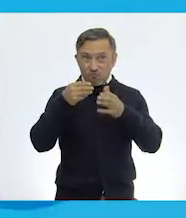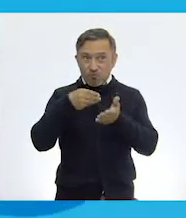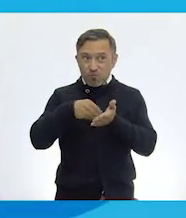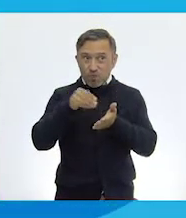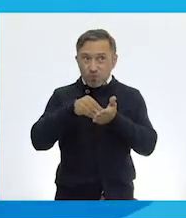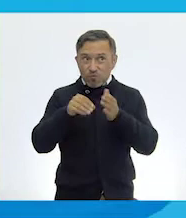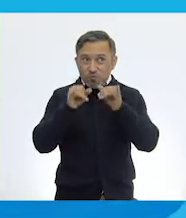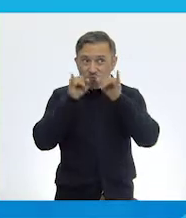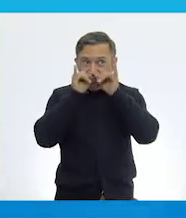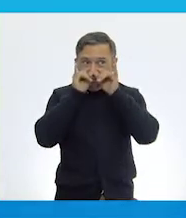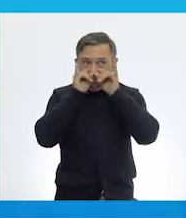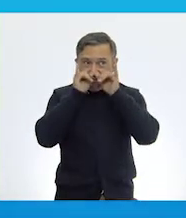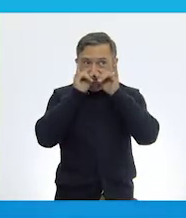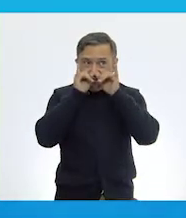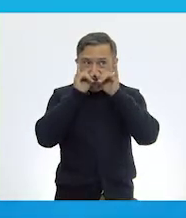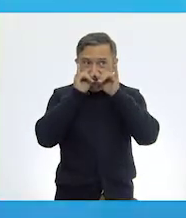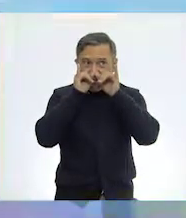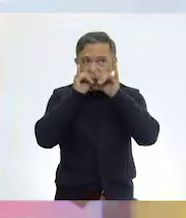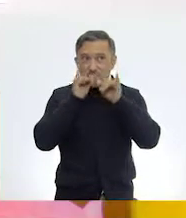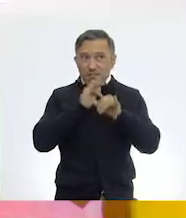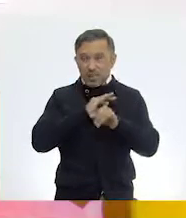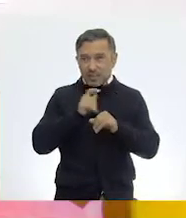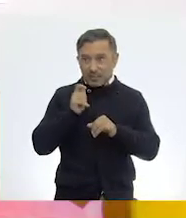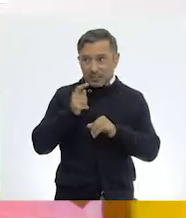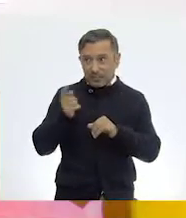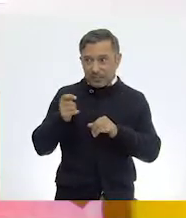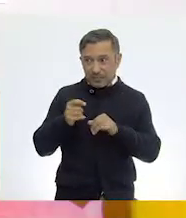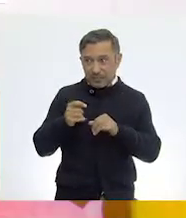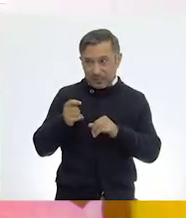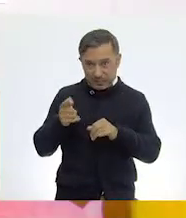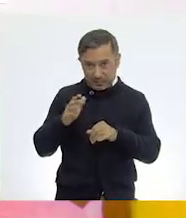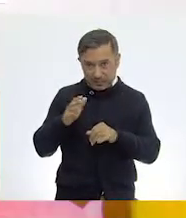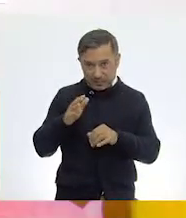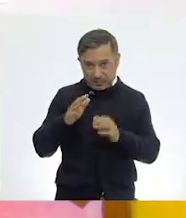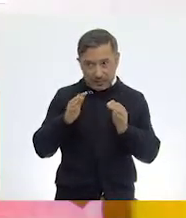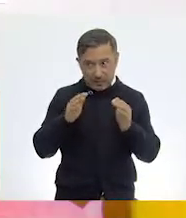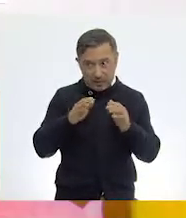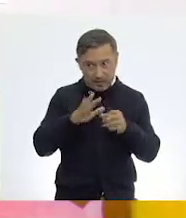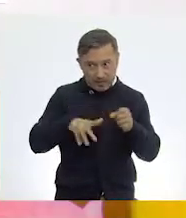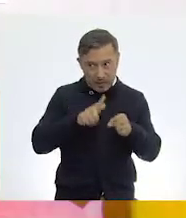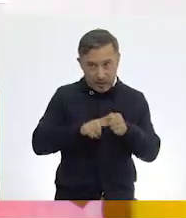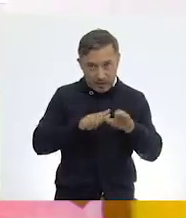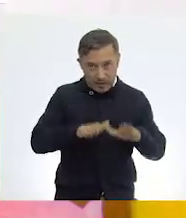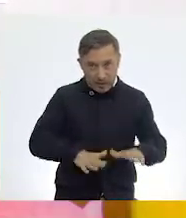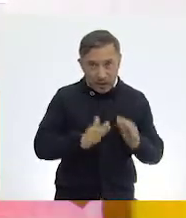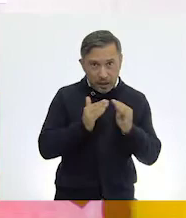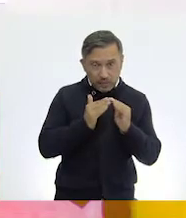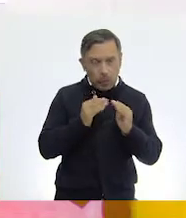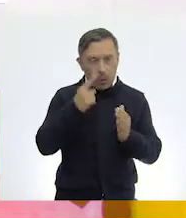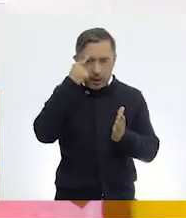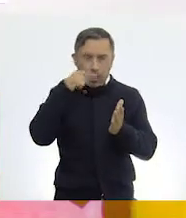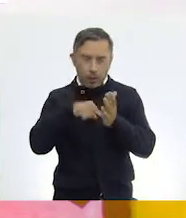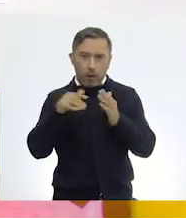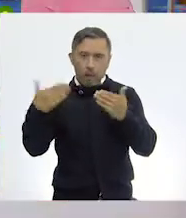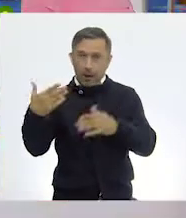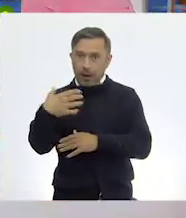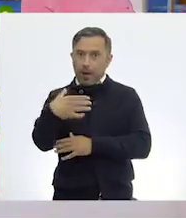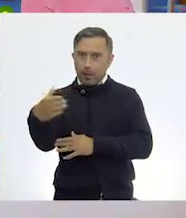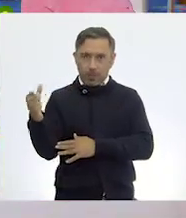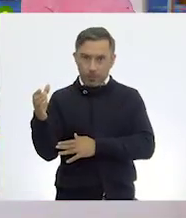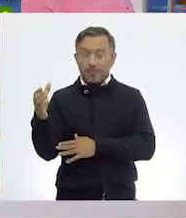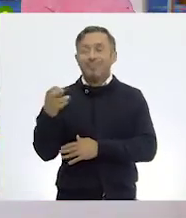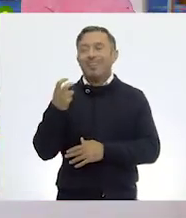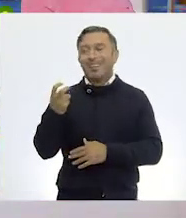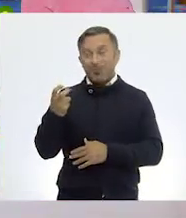doméstico? Yo creo que el jabalí es un animal silvestre. Muy bien. Por lo tanto, el jabalí